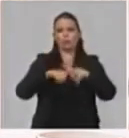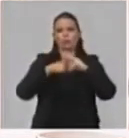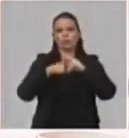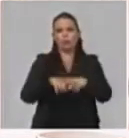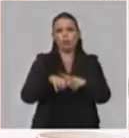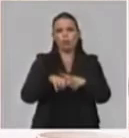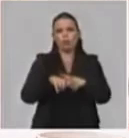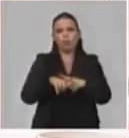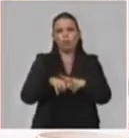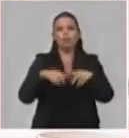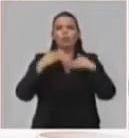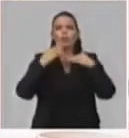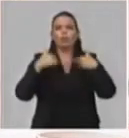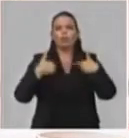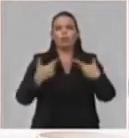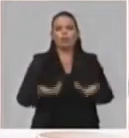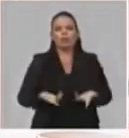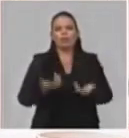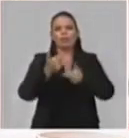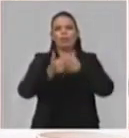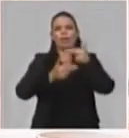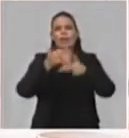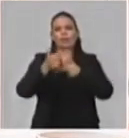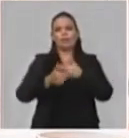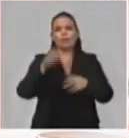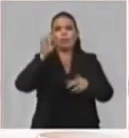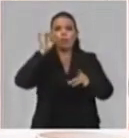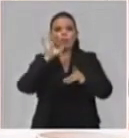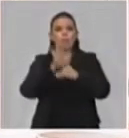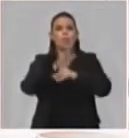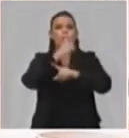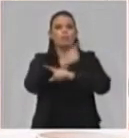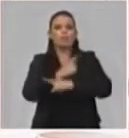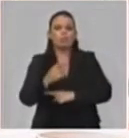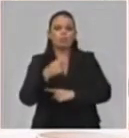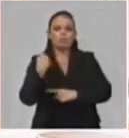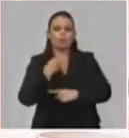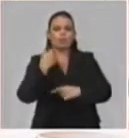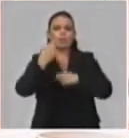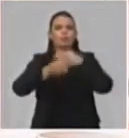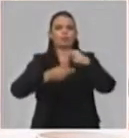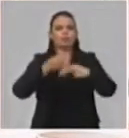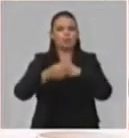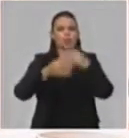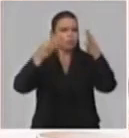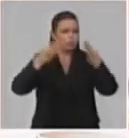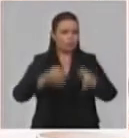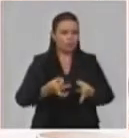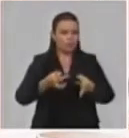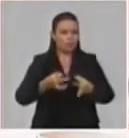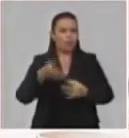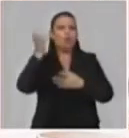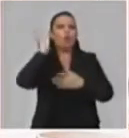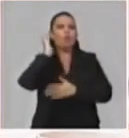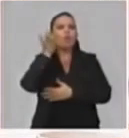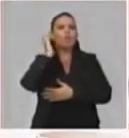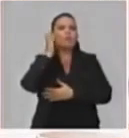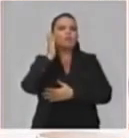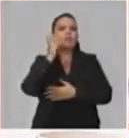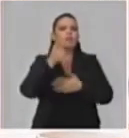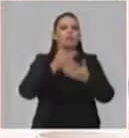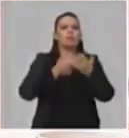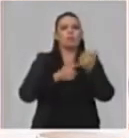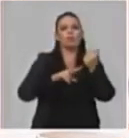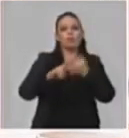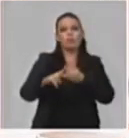reinicie el curso. Y en estas videoconferencias que realizamos con los directores provinciales, chequeamos permanentemente todos los pasos